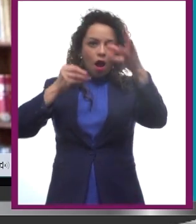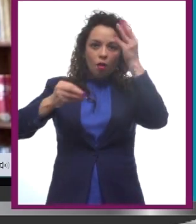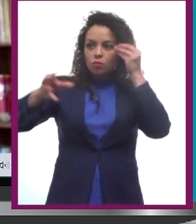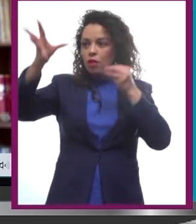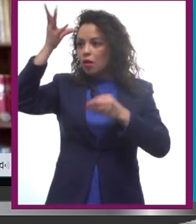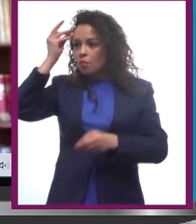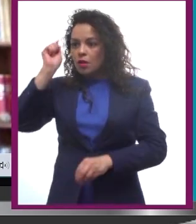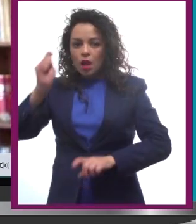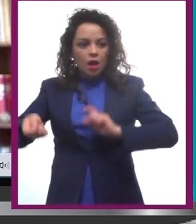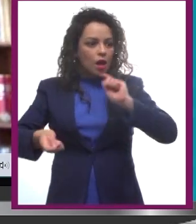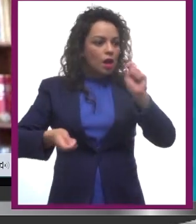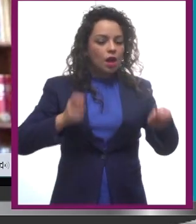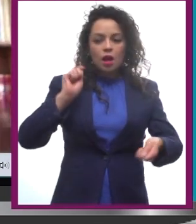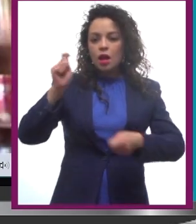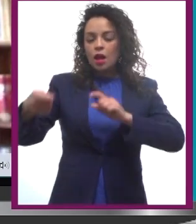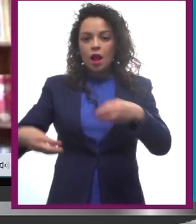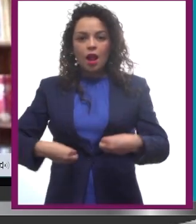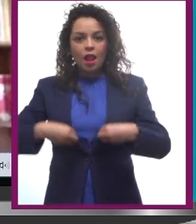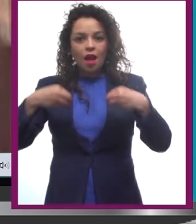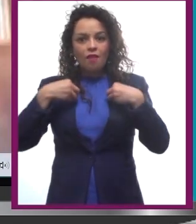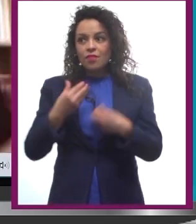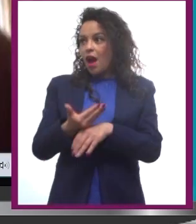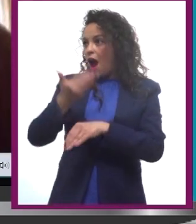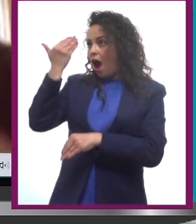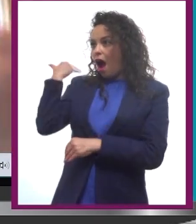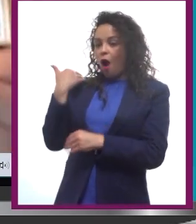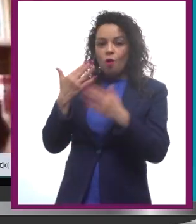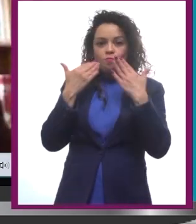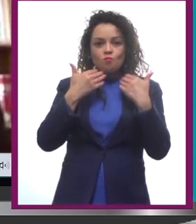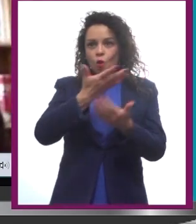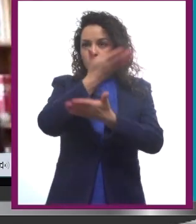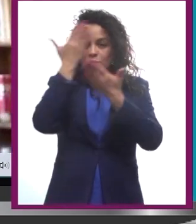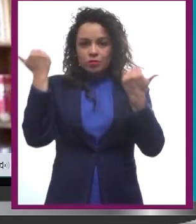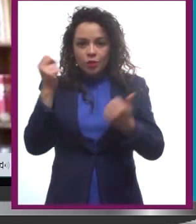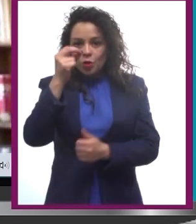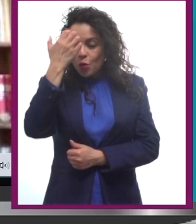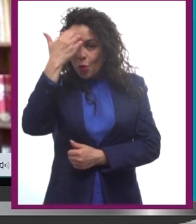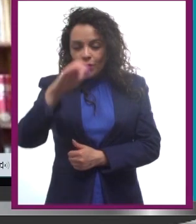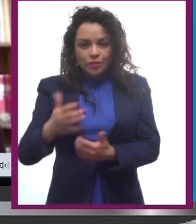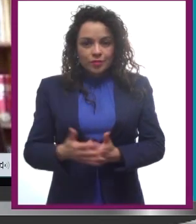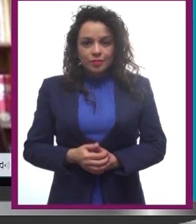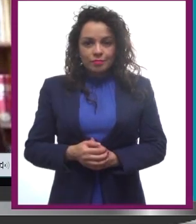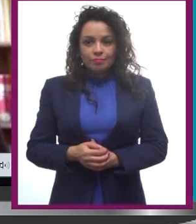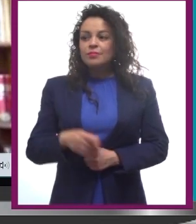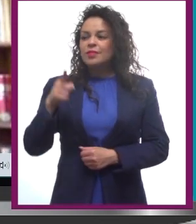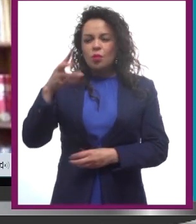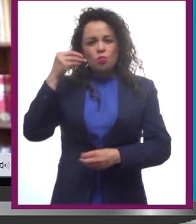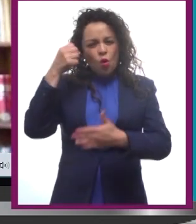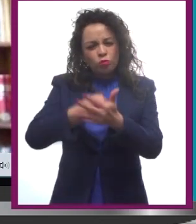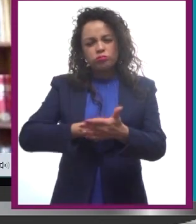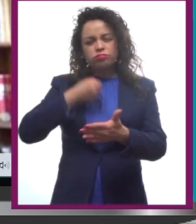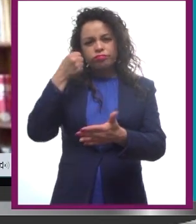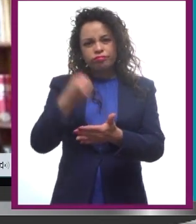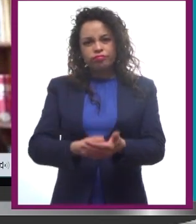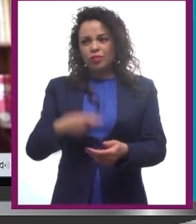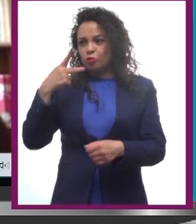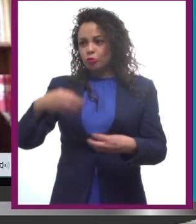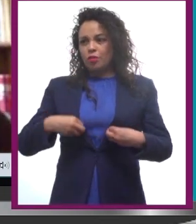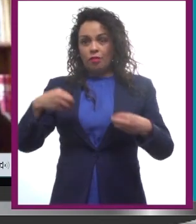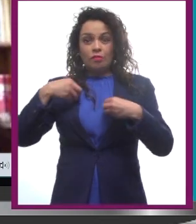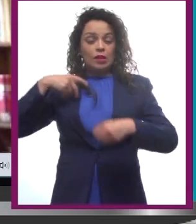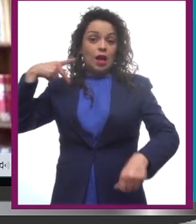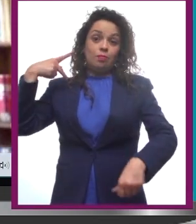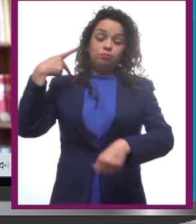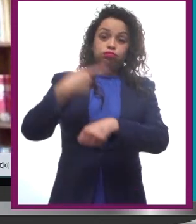la vida que no sabía. Lucha, tiene que resguardar su vida, tiene que afrontar peligros. Y